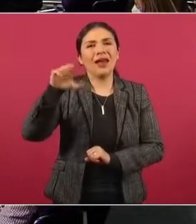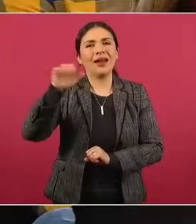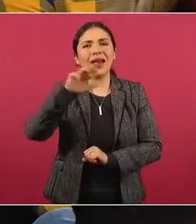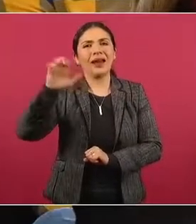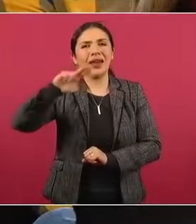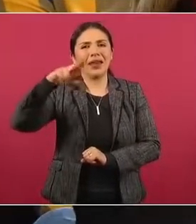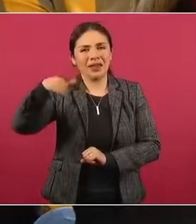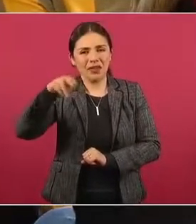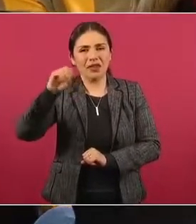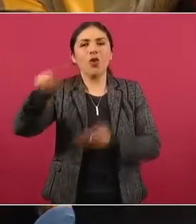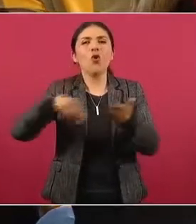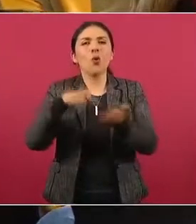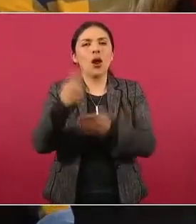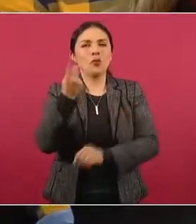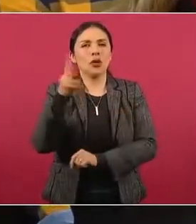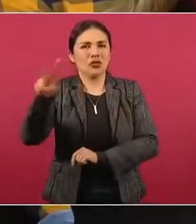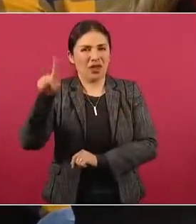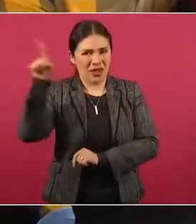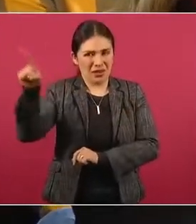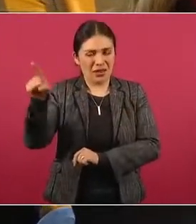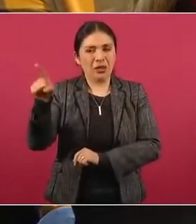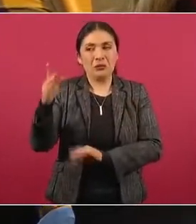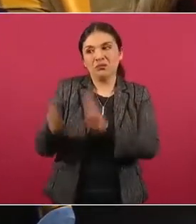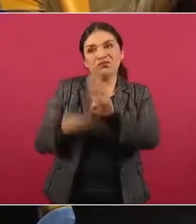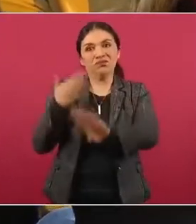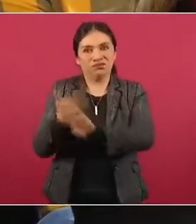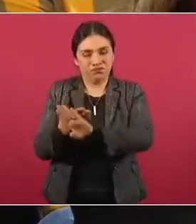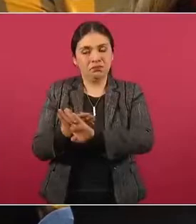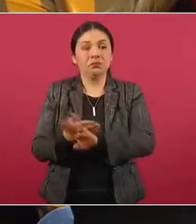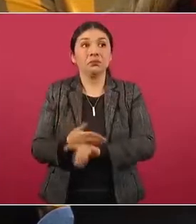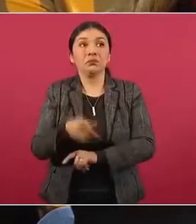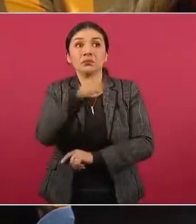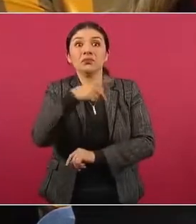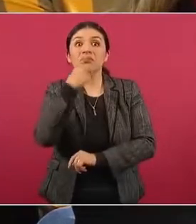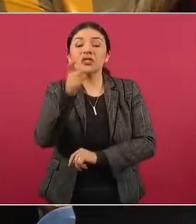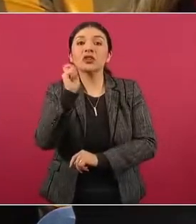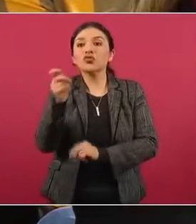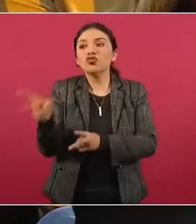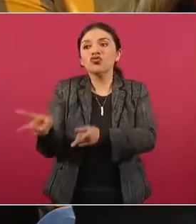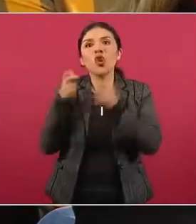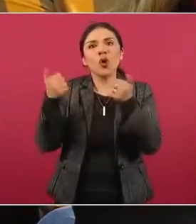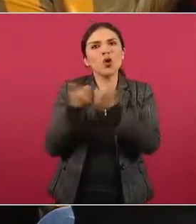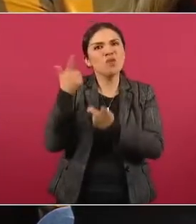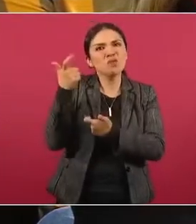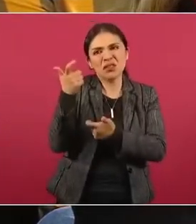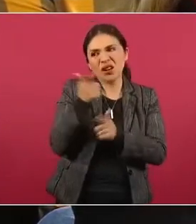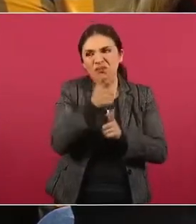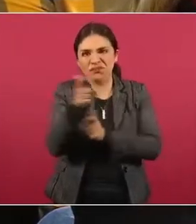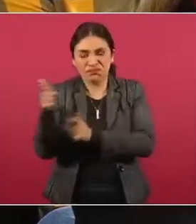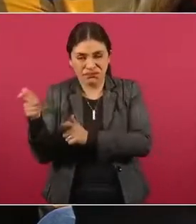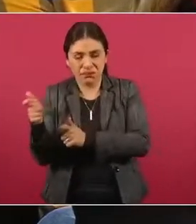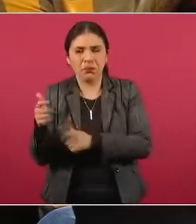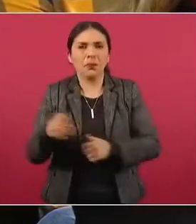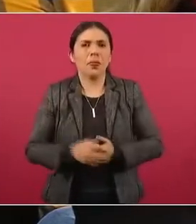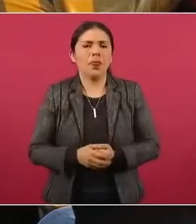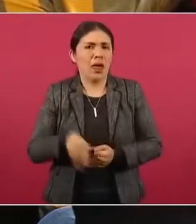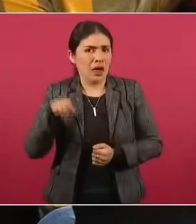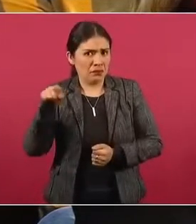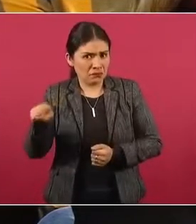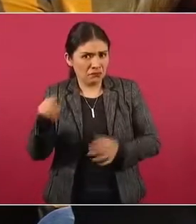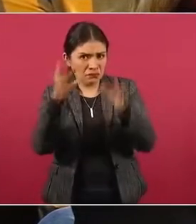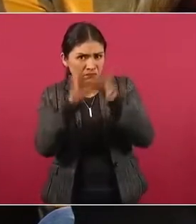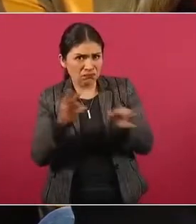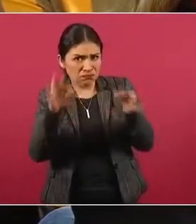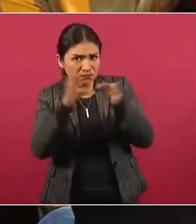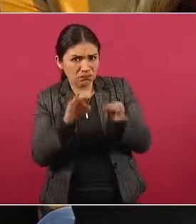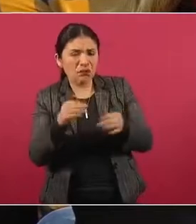Puerto Vallarta. Se dice que, bueno, fue un asalto a mano armada, versión que no coinciden